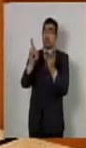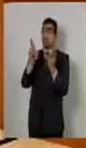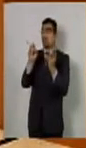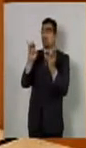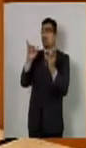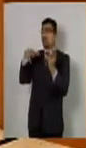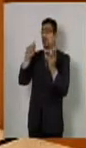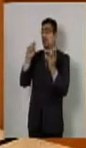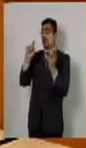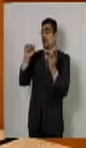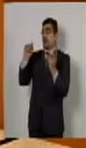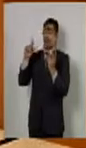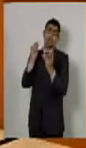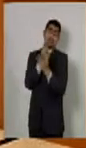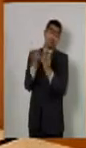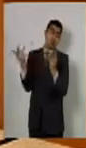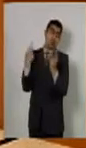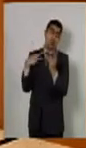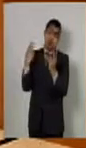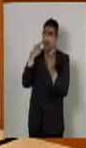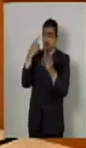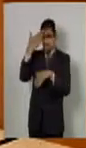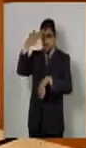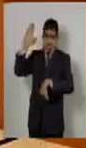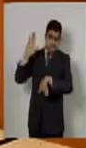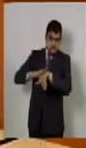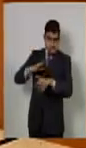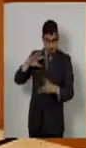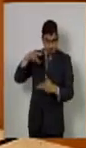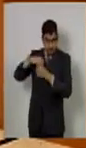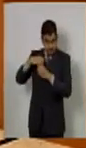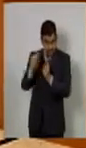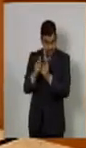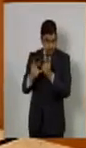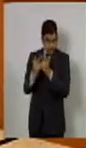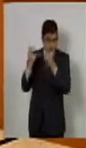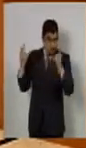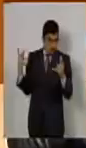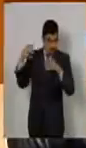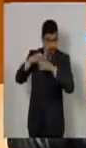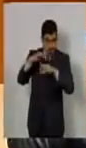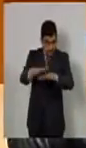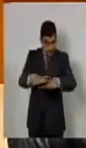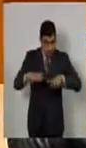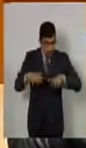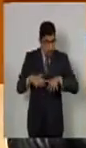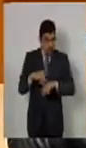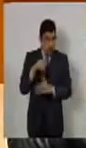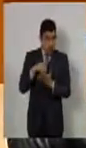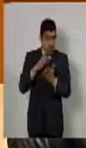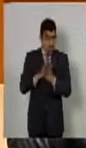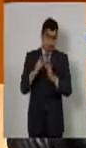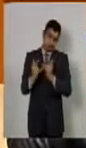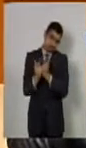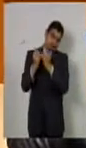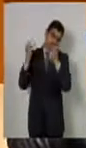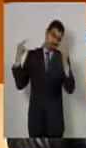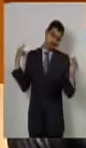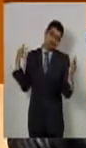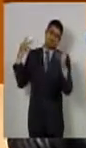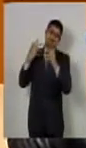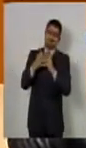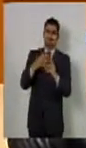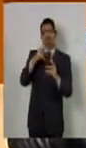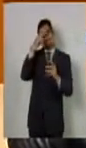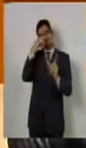Tamayo. Grandes nombres que quedan plasmados no sólo en los registros del Senado, sino en la historia de esta gran nación.